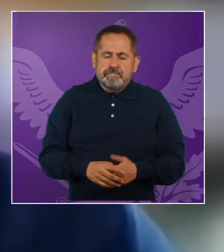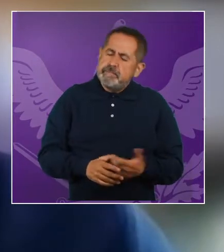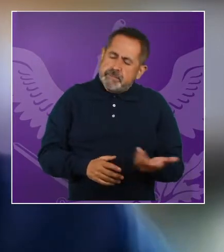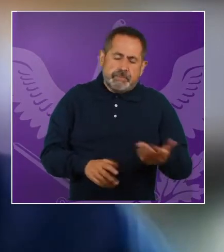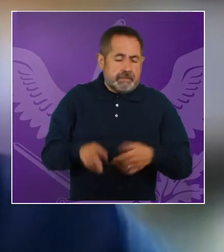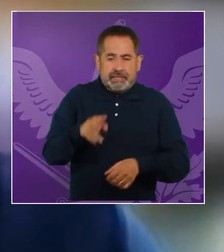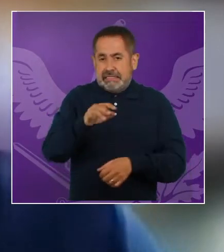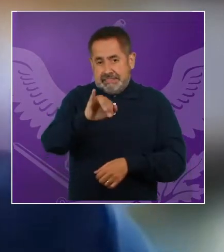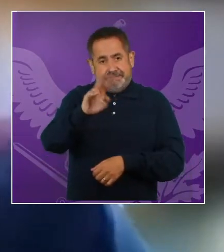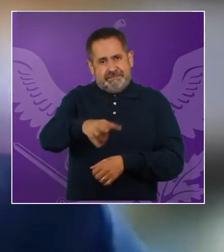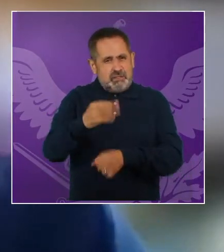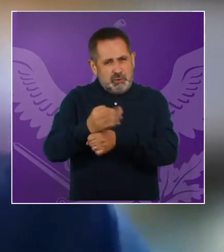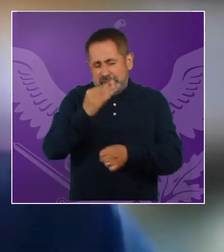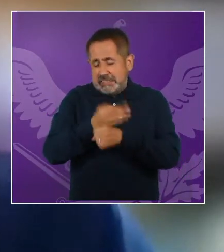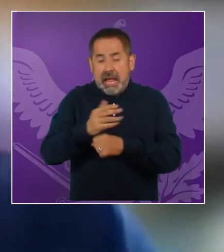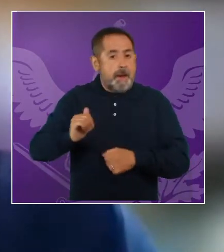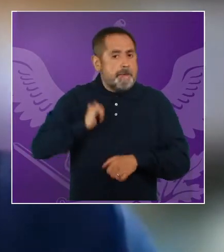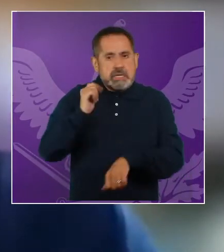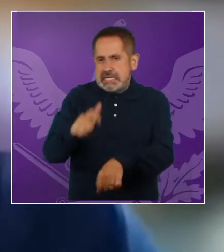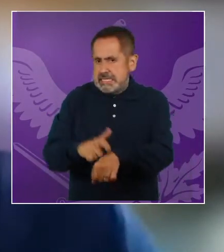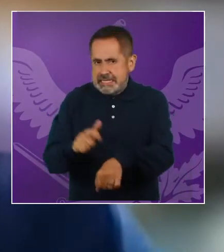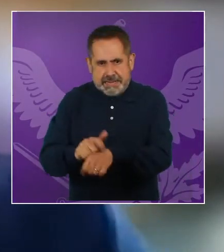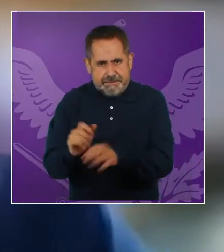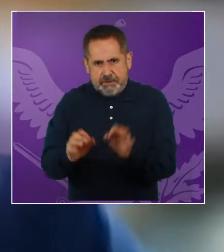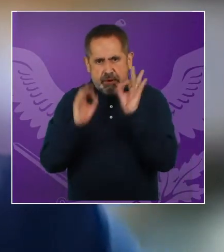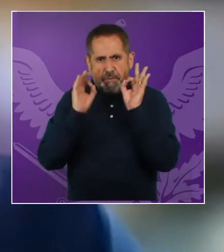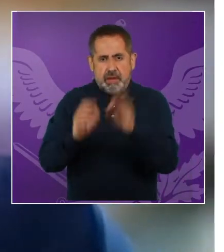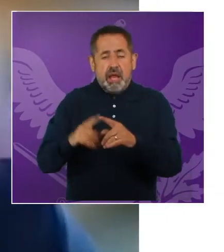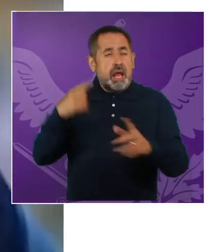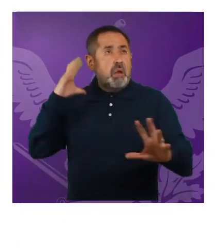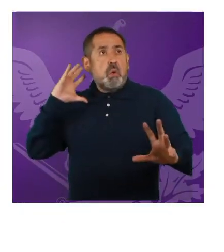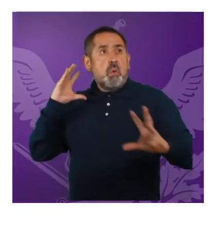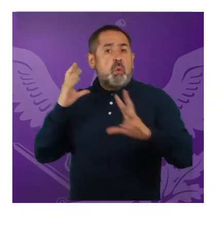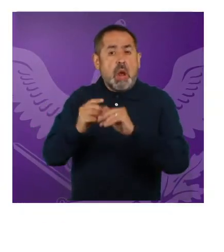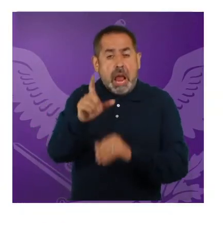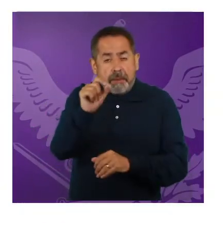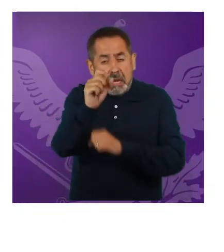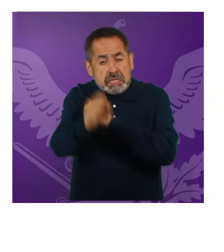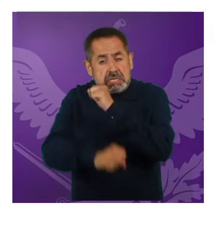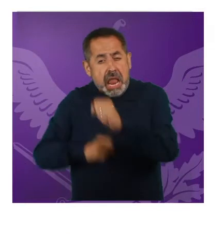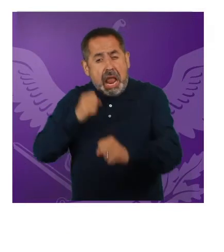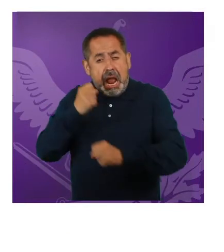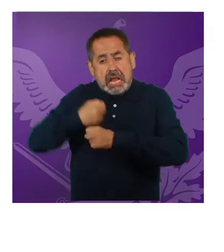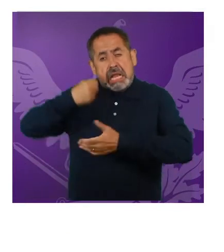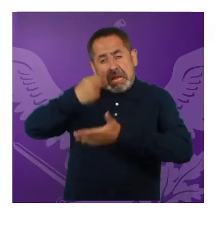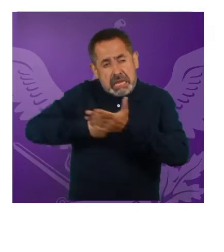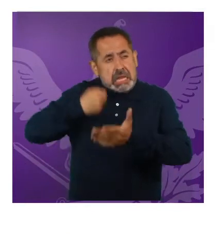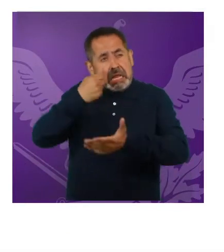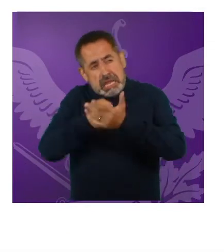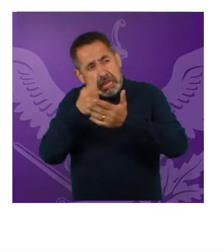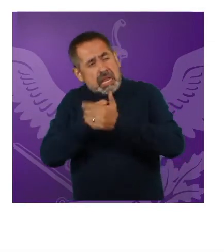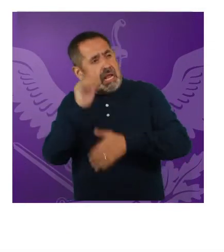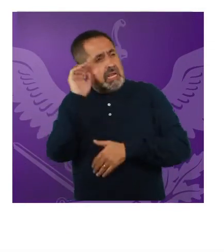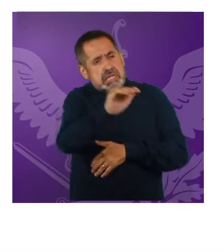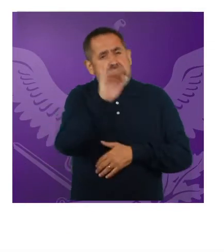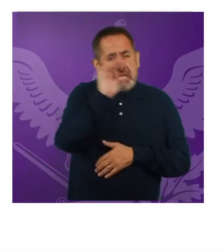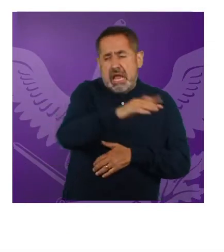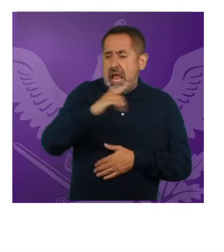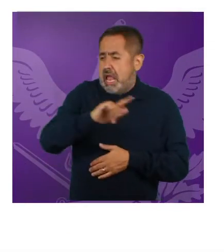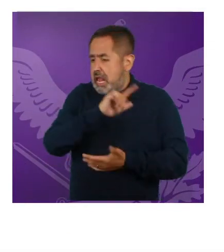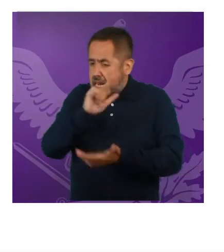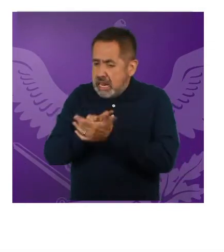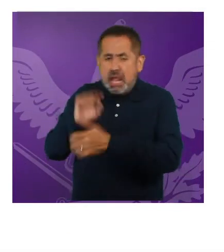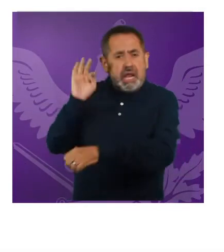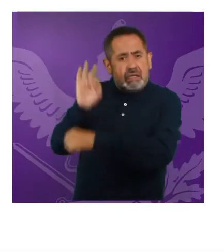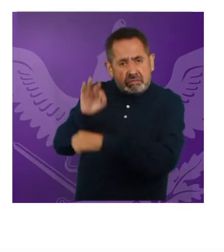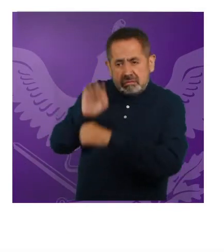México. Sí, estamos en un buen momento por todos estos logros, después de 20 años de, de trabajo, en la lucha